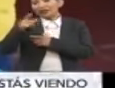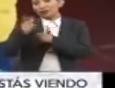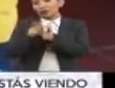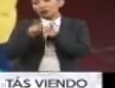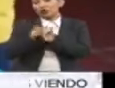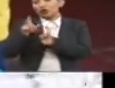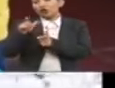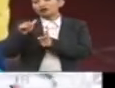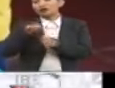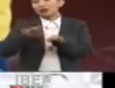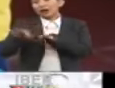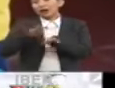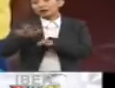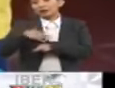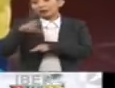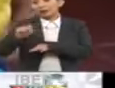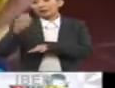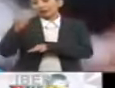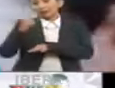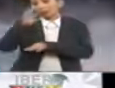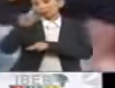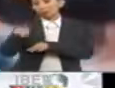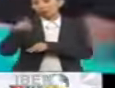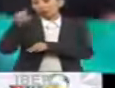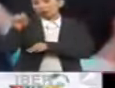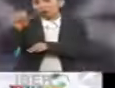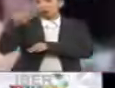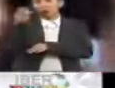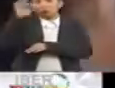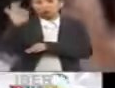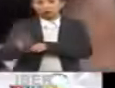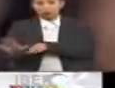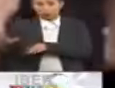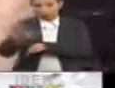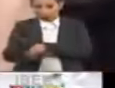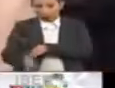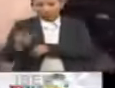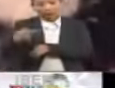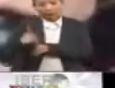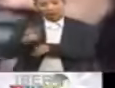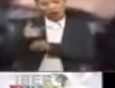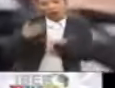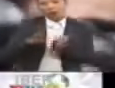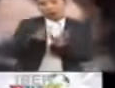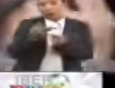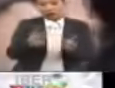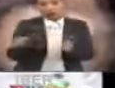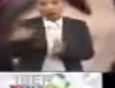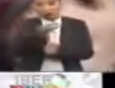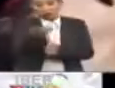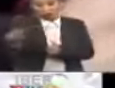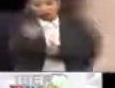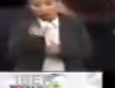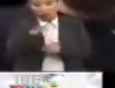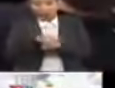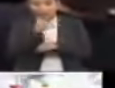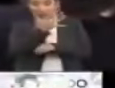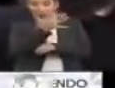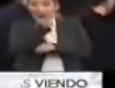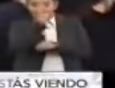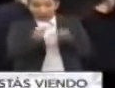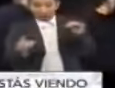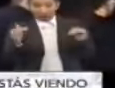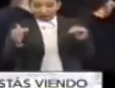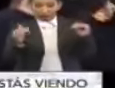Partido de los Trabajadores, consiguió el 29.28%. Sin embargo, como ninguno de los candidatos obtuvo más del 50